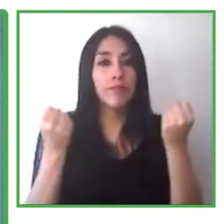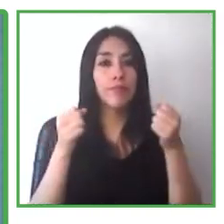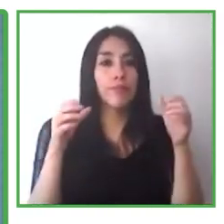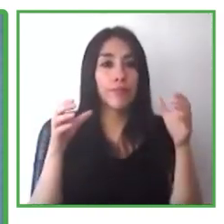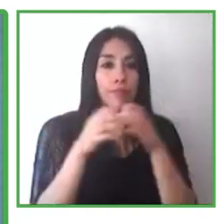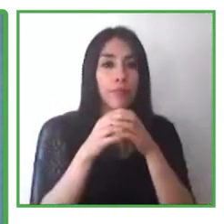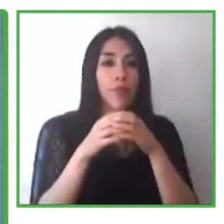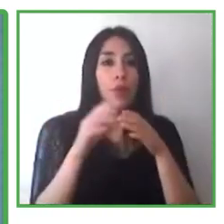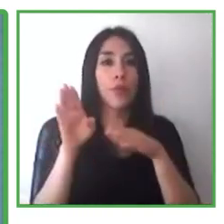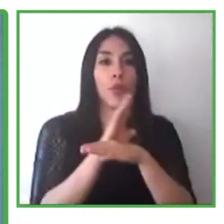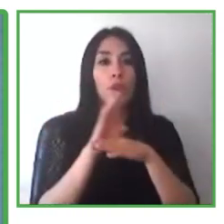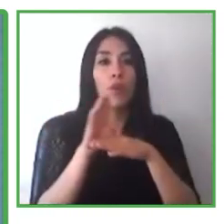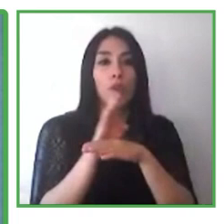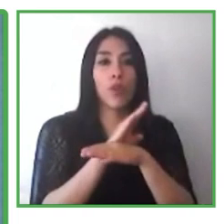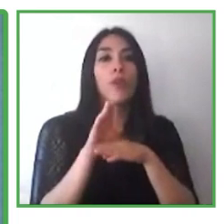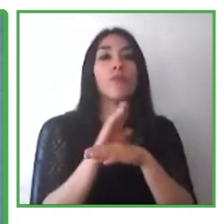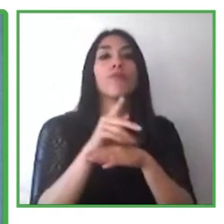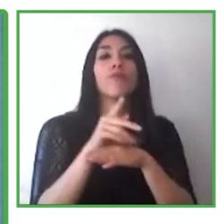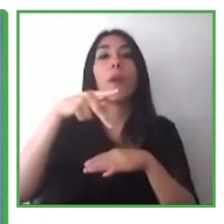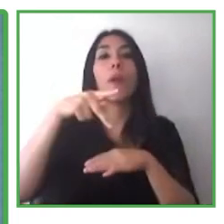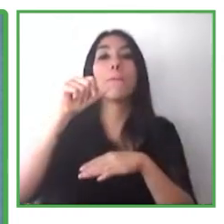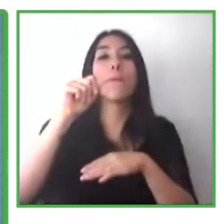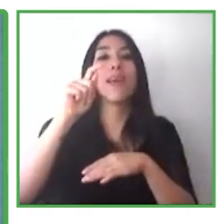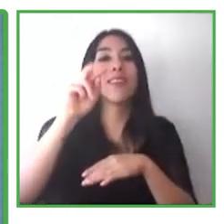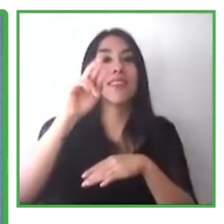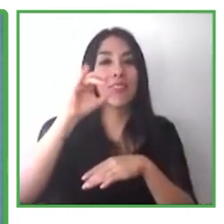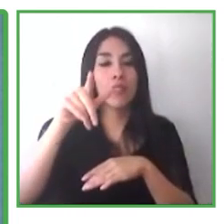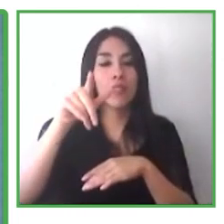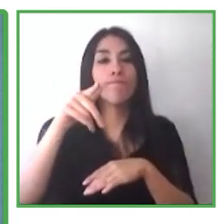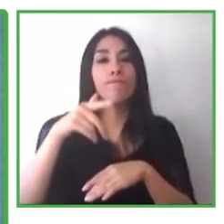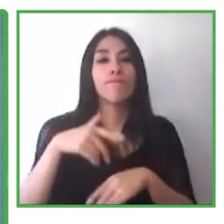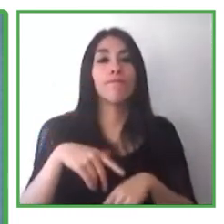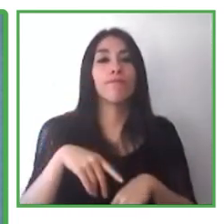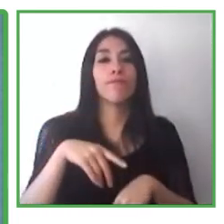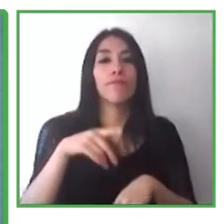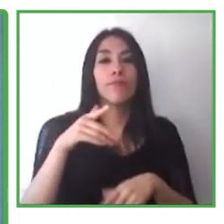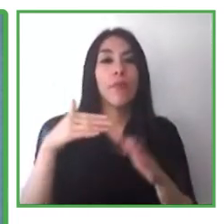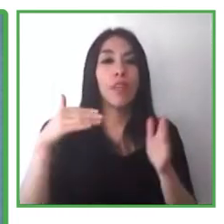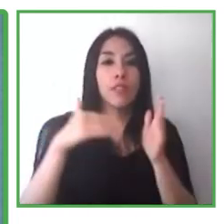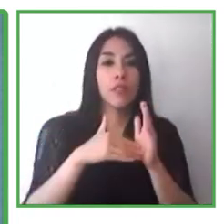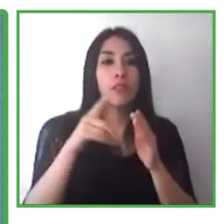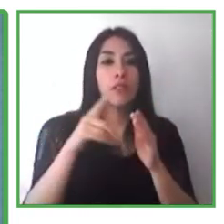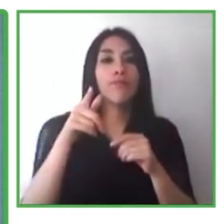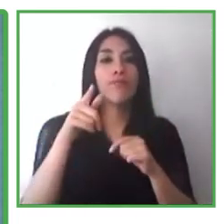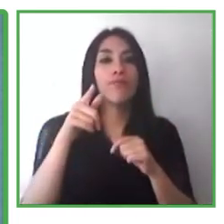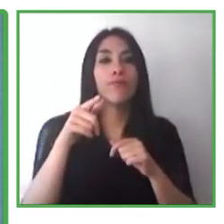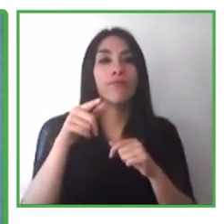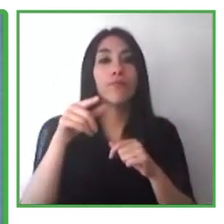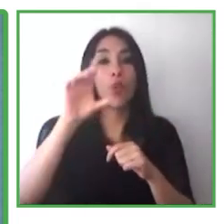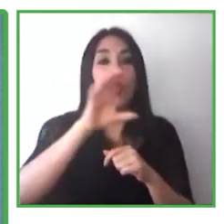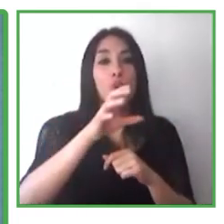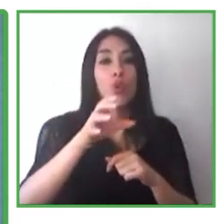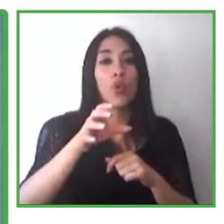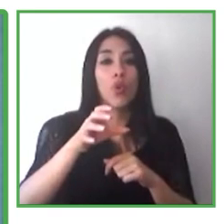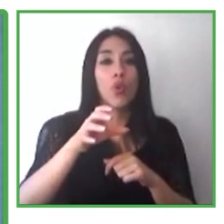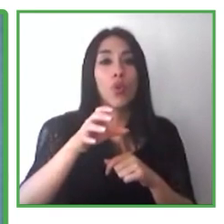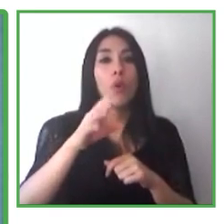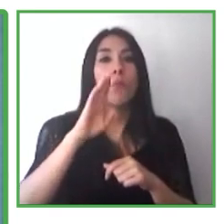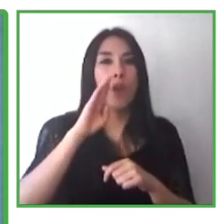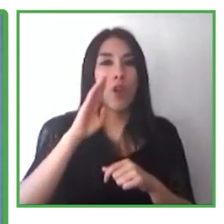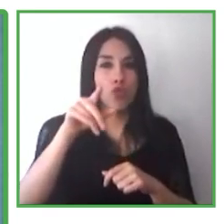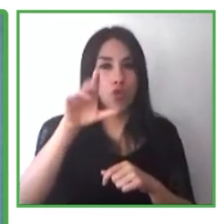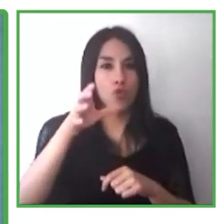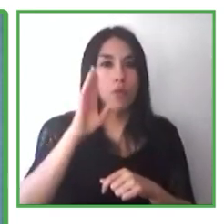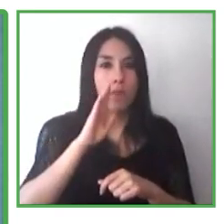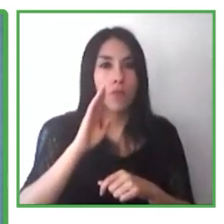en 2008, en Bélgica. Así es que no somos una empresa global, solo estamos